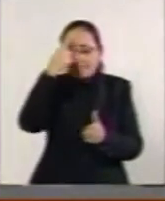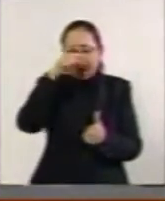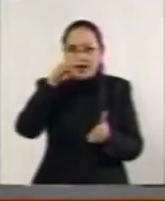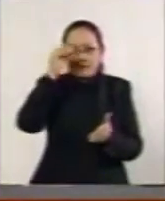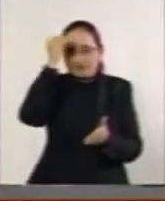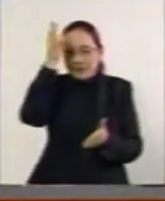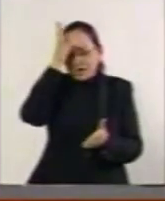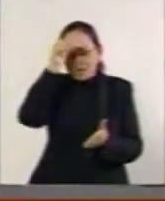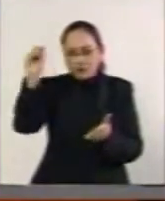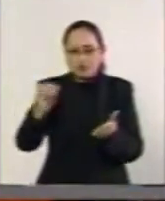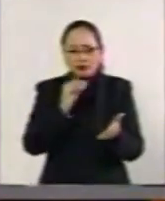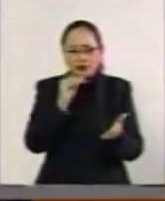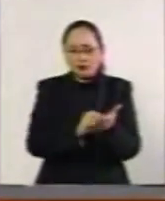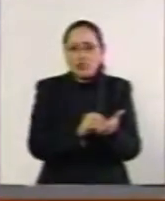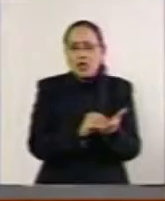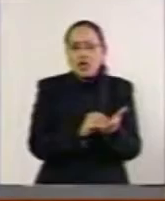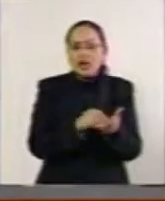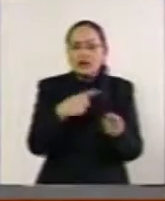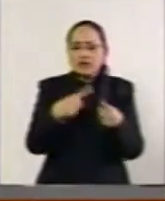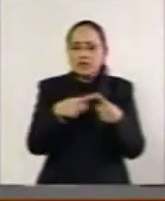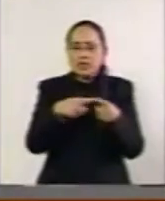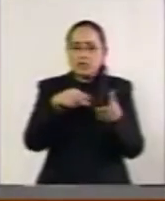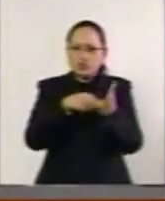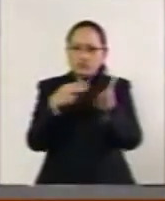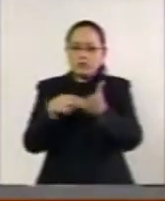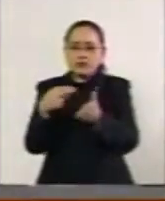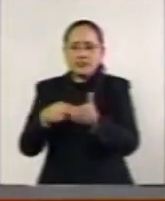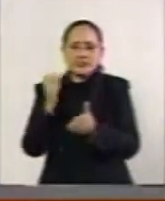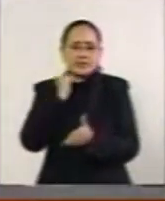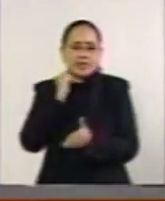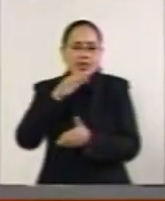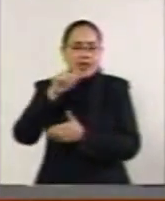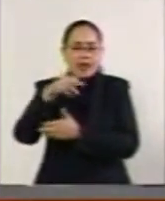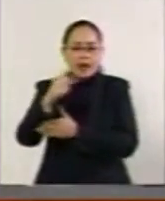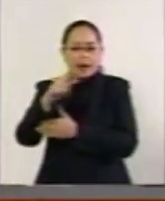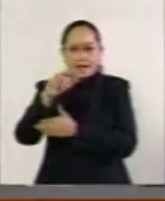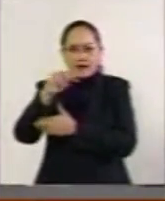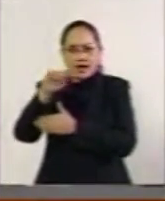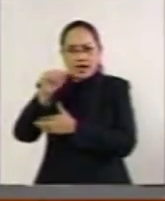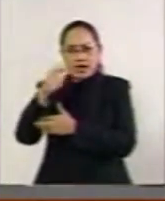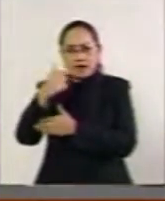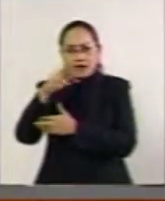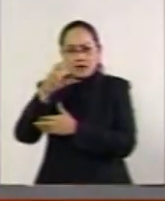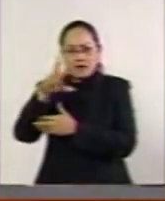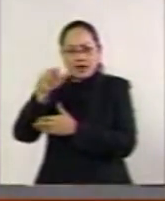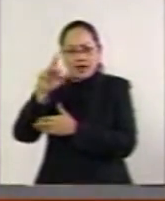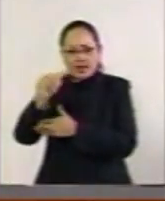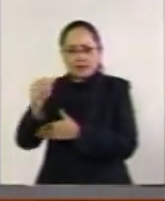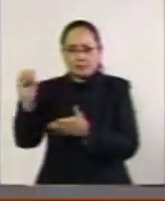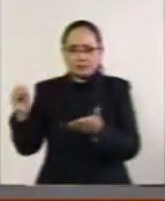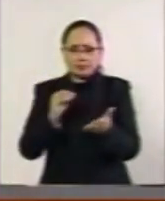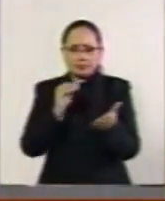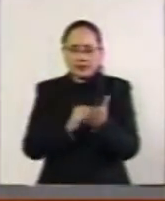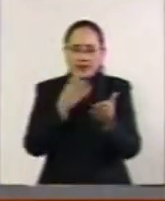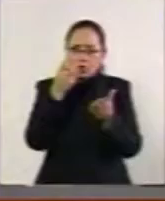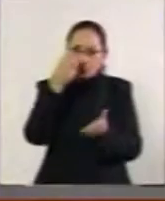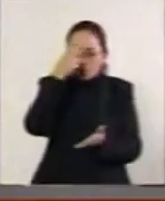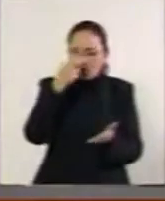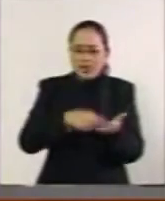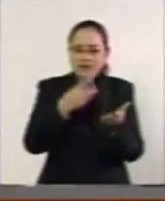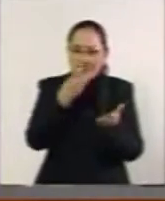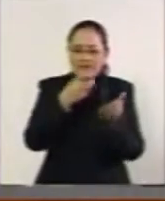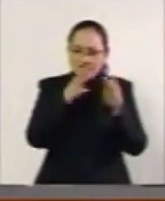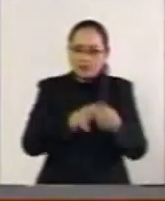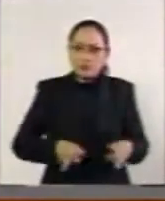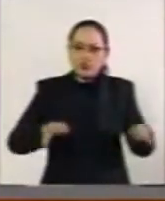acuerdo suscrito por la senadora Ana Gabriela Guevara. Hubiera sido importante también que en este